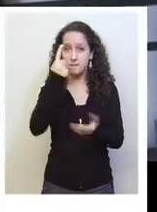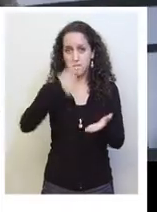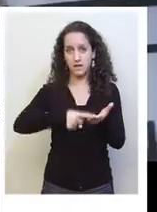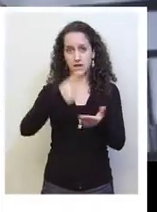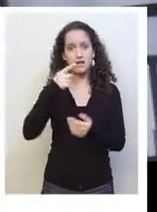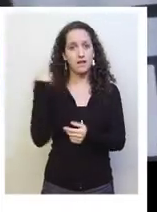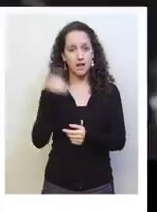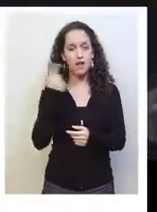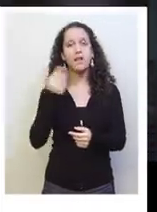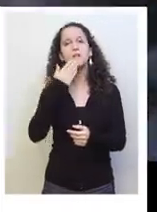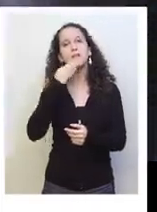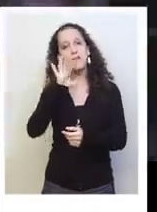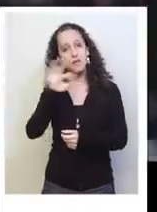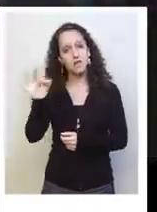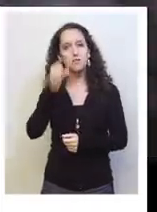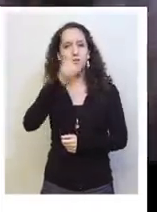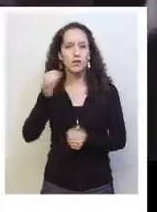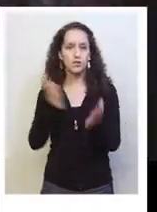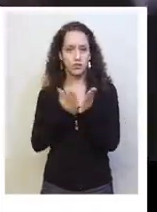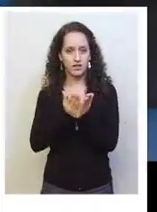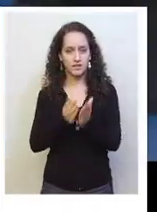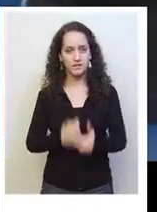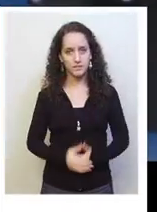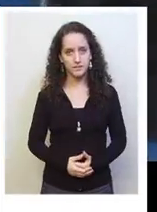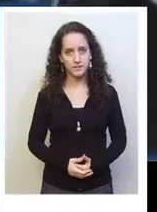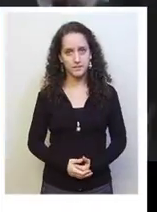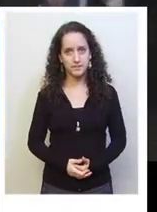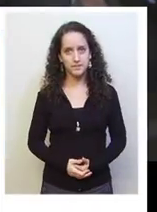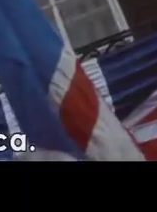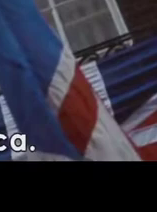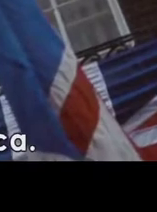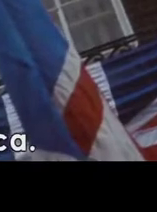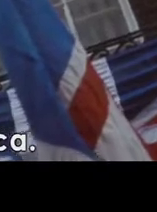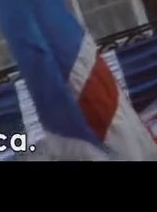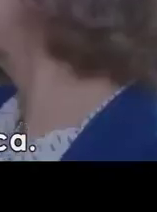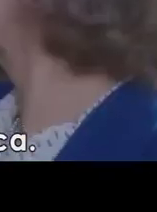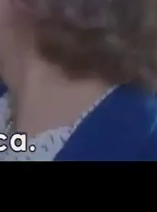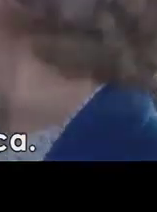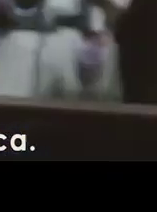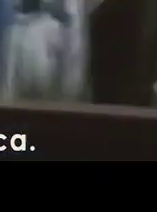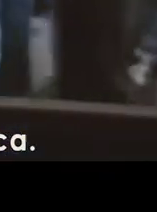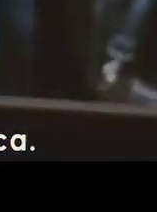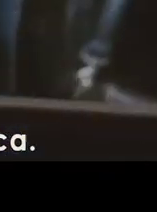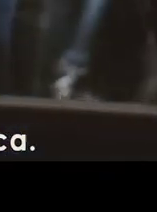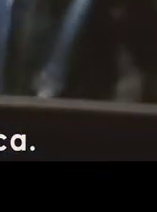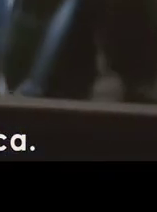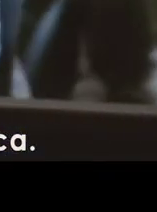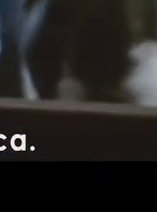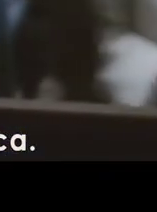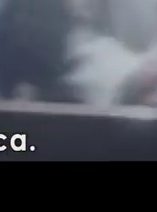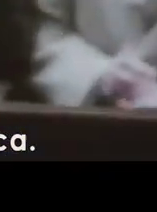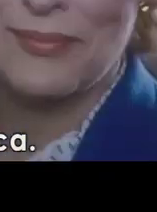30 horas, con entradas a 1.000 pesos para público general y 500 pesos para estudiantes.